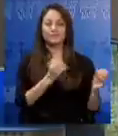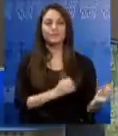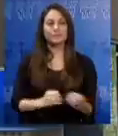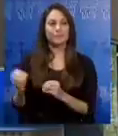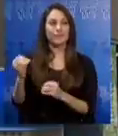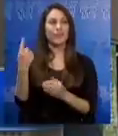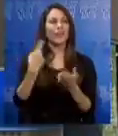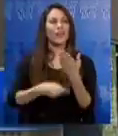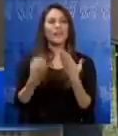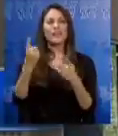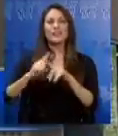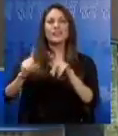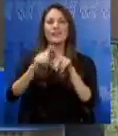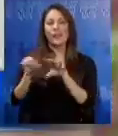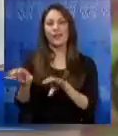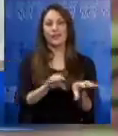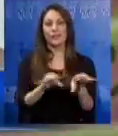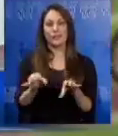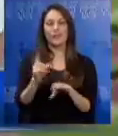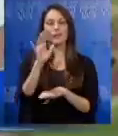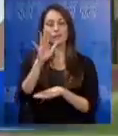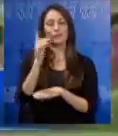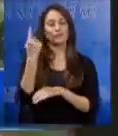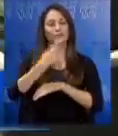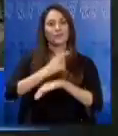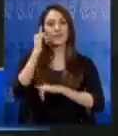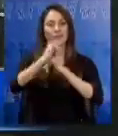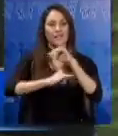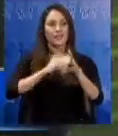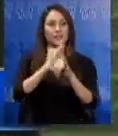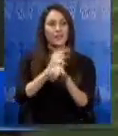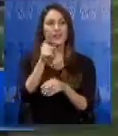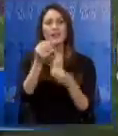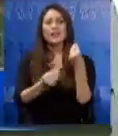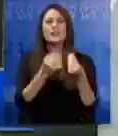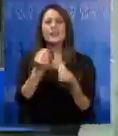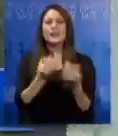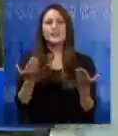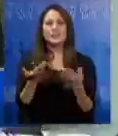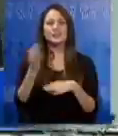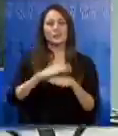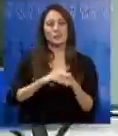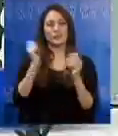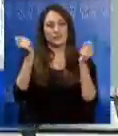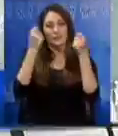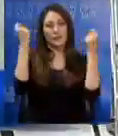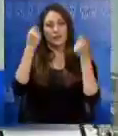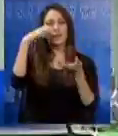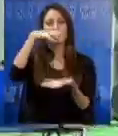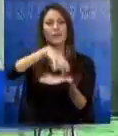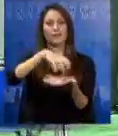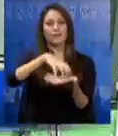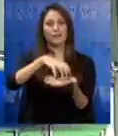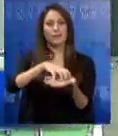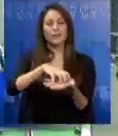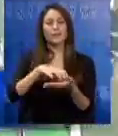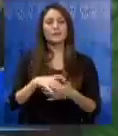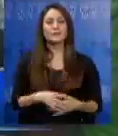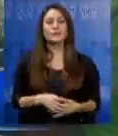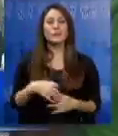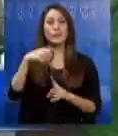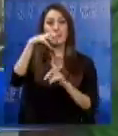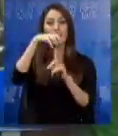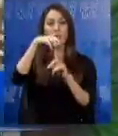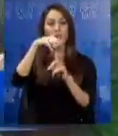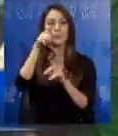organizarán distintas actividades a nivel nacional. El acto de mayor trascendencia se celebrará en la Plaza Cívica de la mitad del mundo,